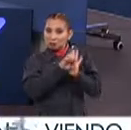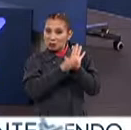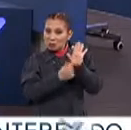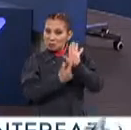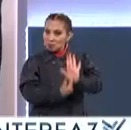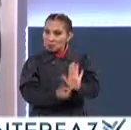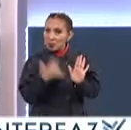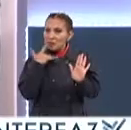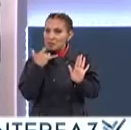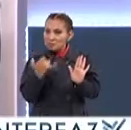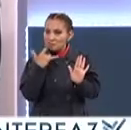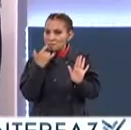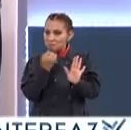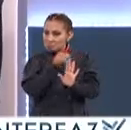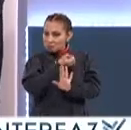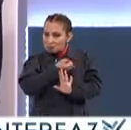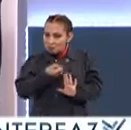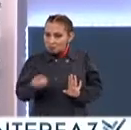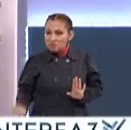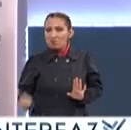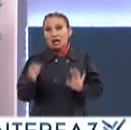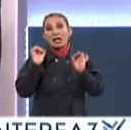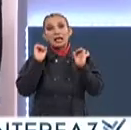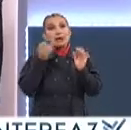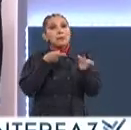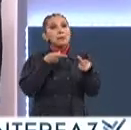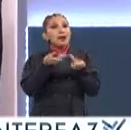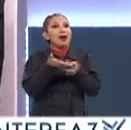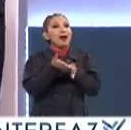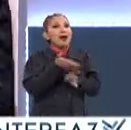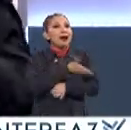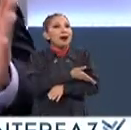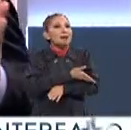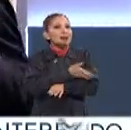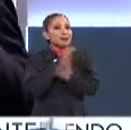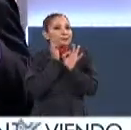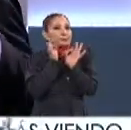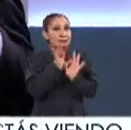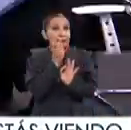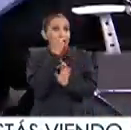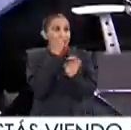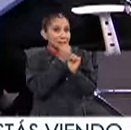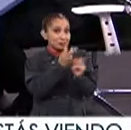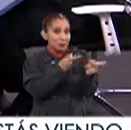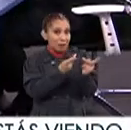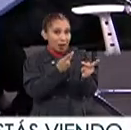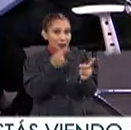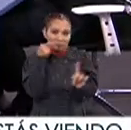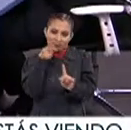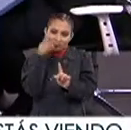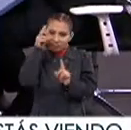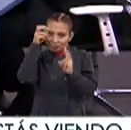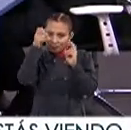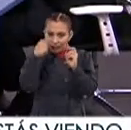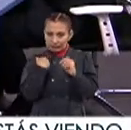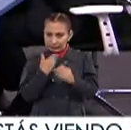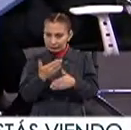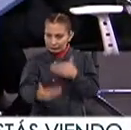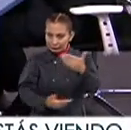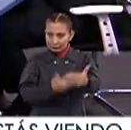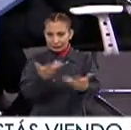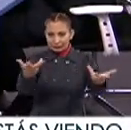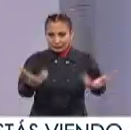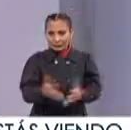ejemplo Perseverancia Disciplina Y preparar las cosas A ti te costó 3 años Y está logrado tus sueños Así que hay que cultivar